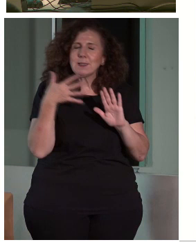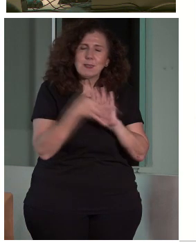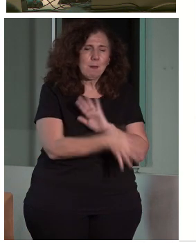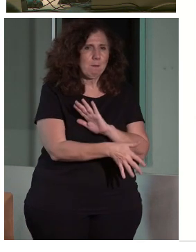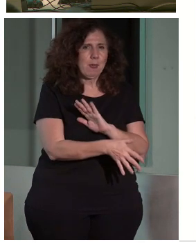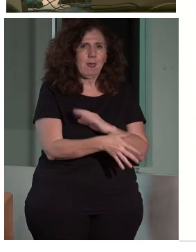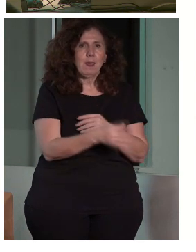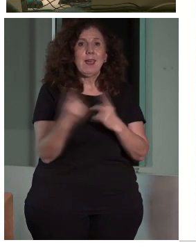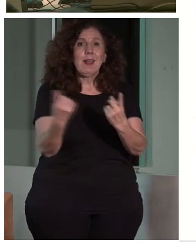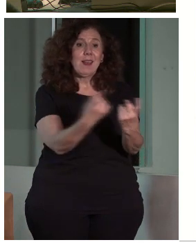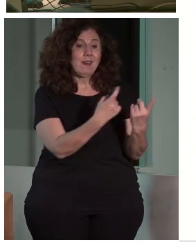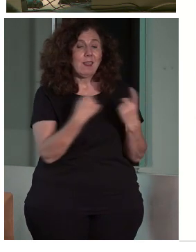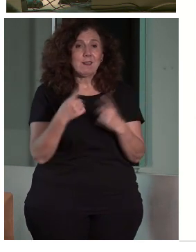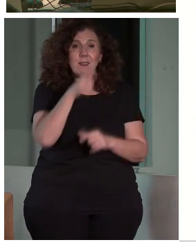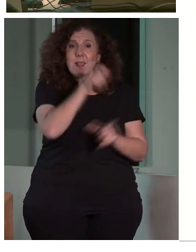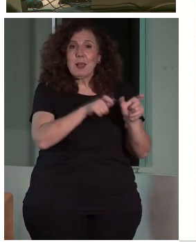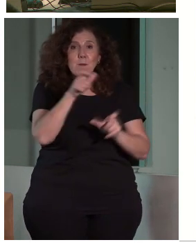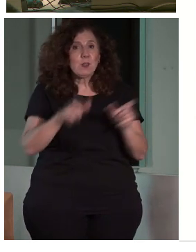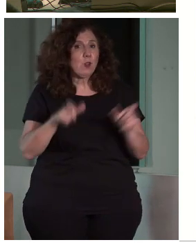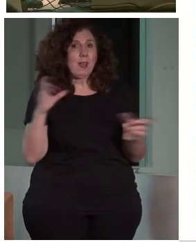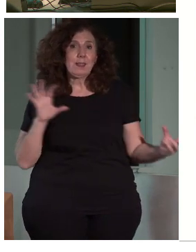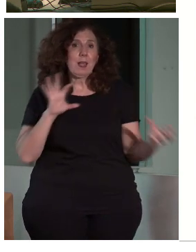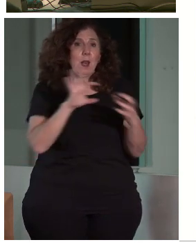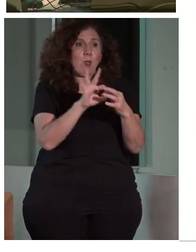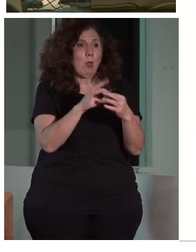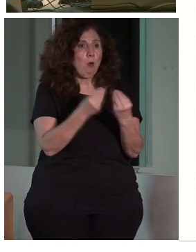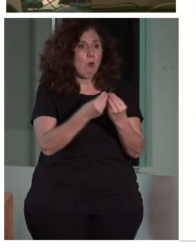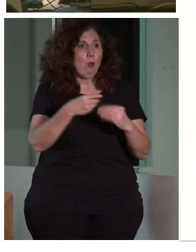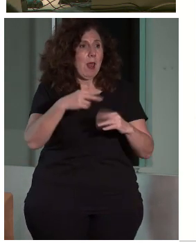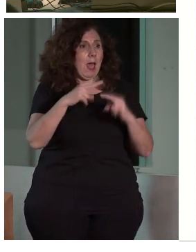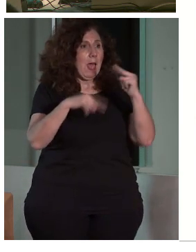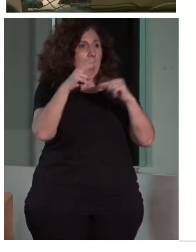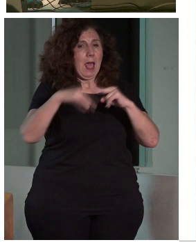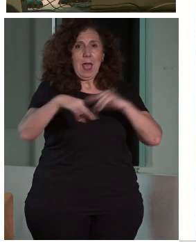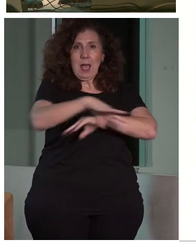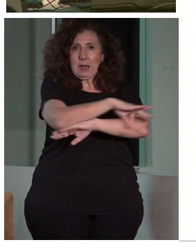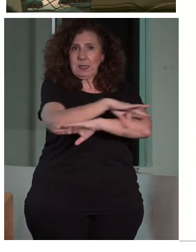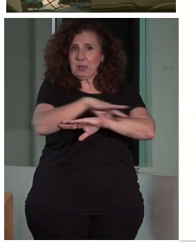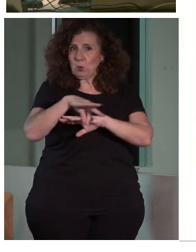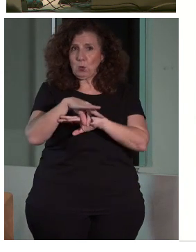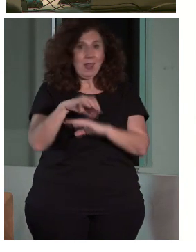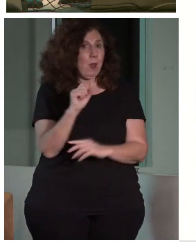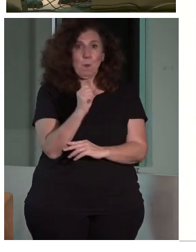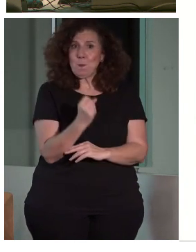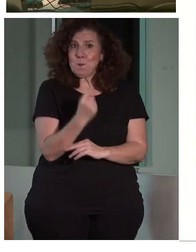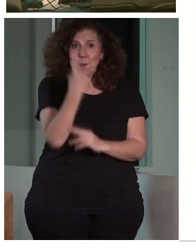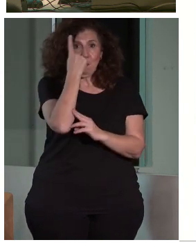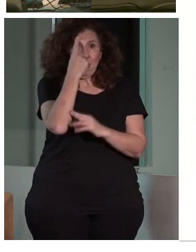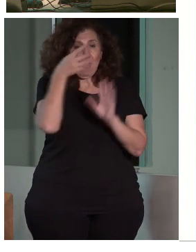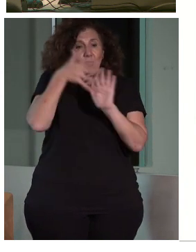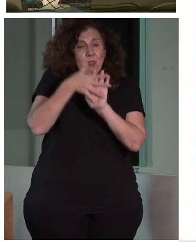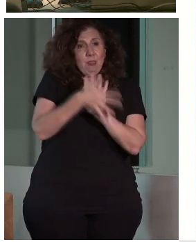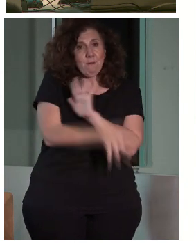necesidades de las personas han estado ligadas a la arquitectura, ¿de acuerdo? Y a mí me parece que esto es como la primera definición de la accesibilidad.